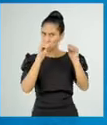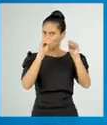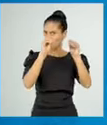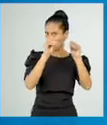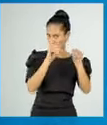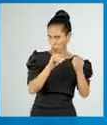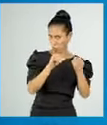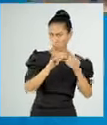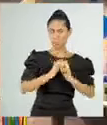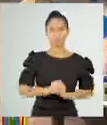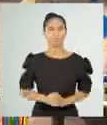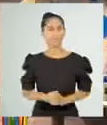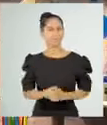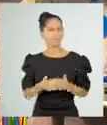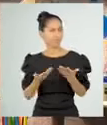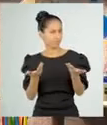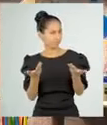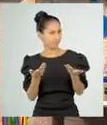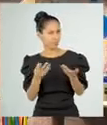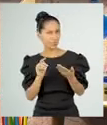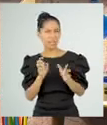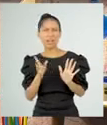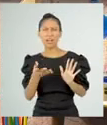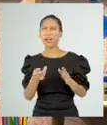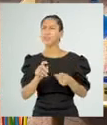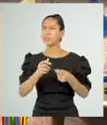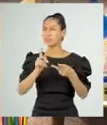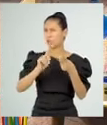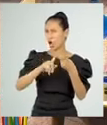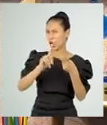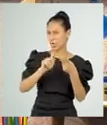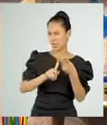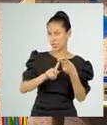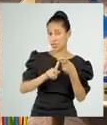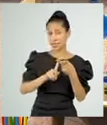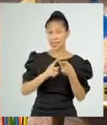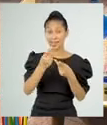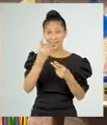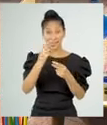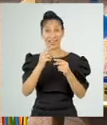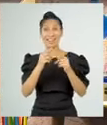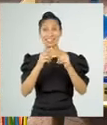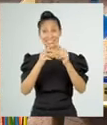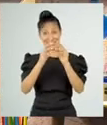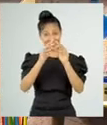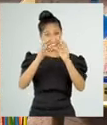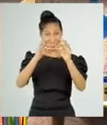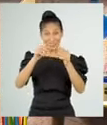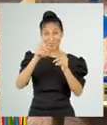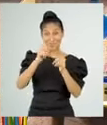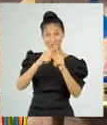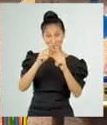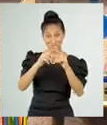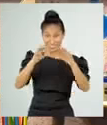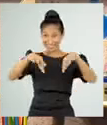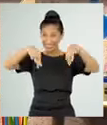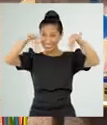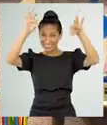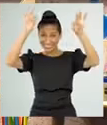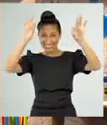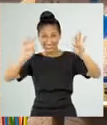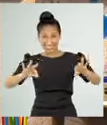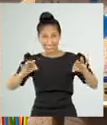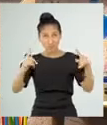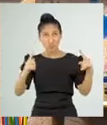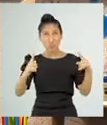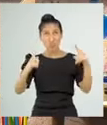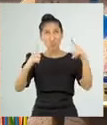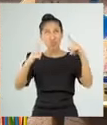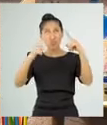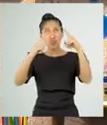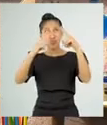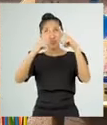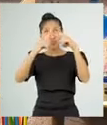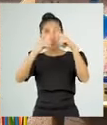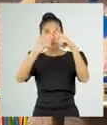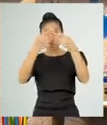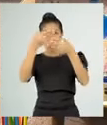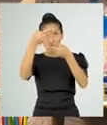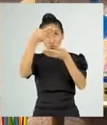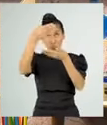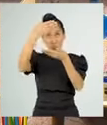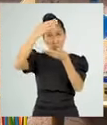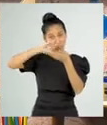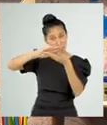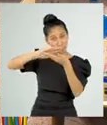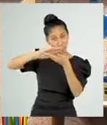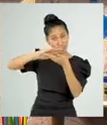azul. Entonces, doblamos ahora las puntas superiores hacia adentro, de tal manera que coincidan